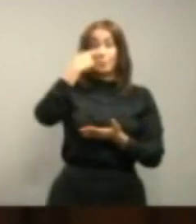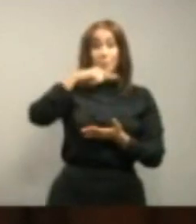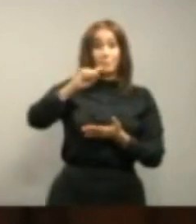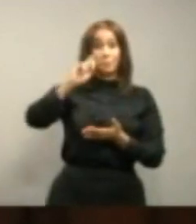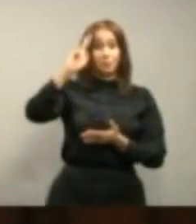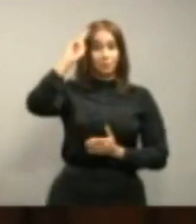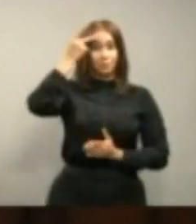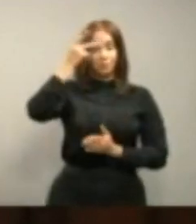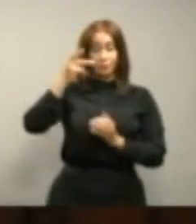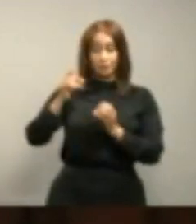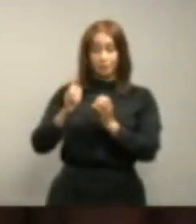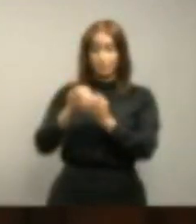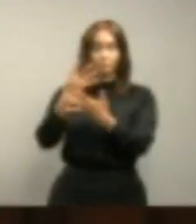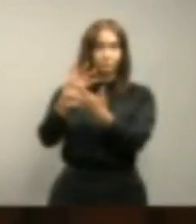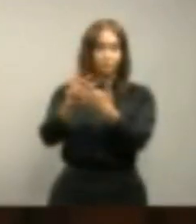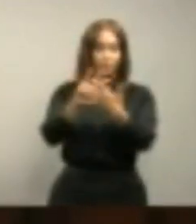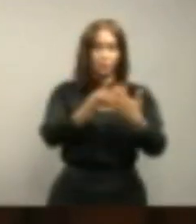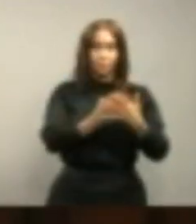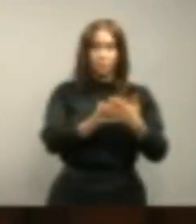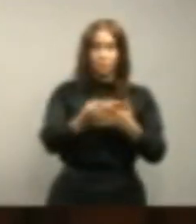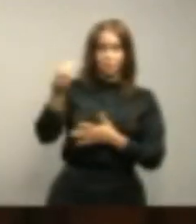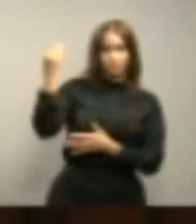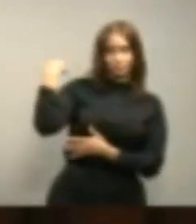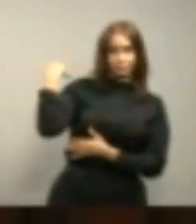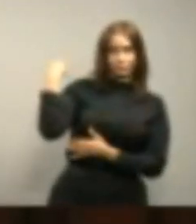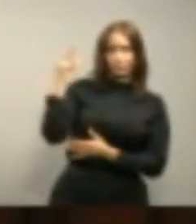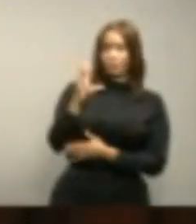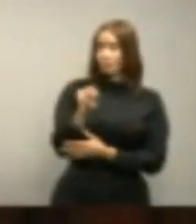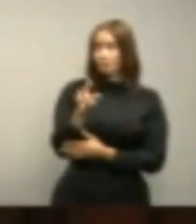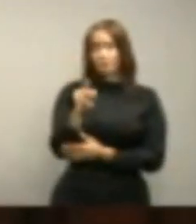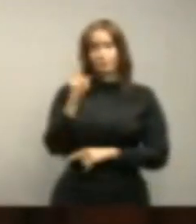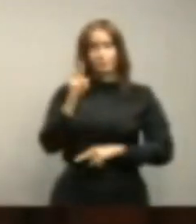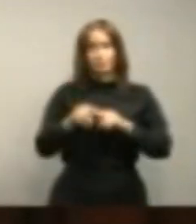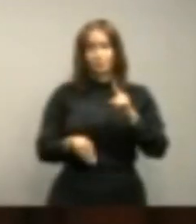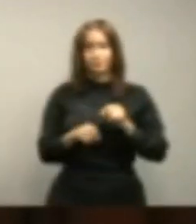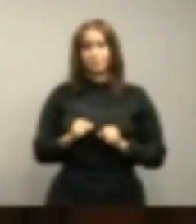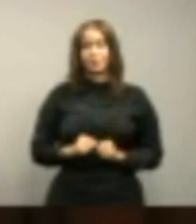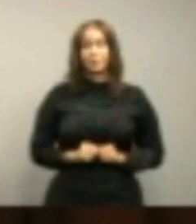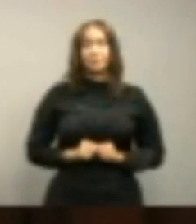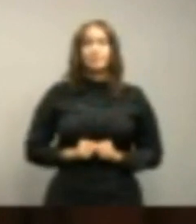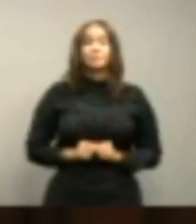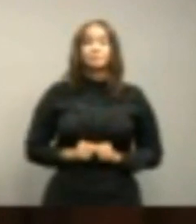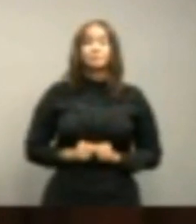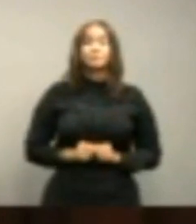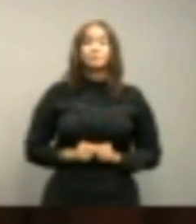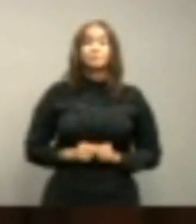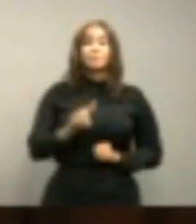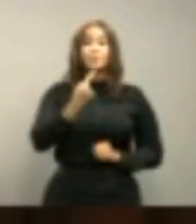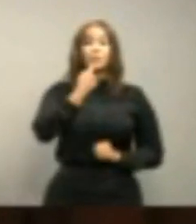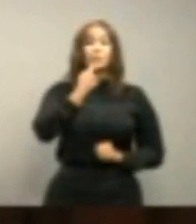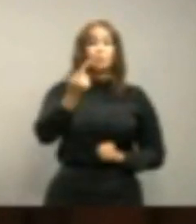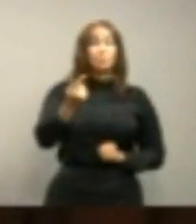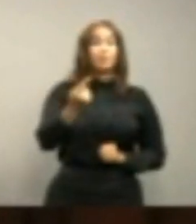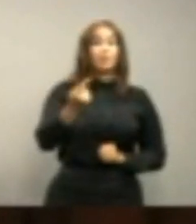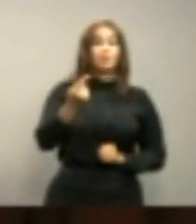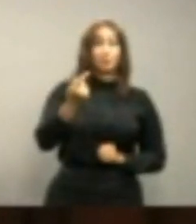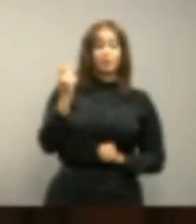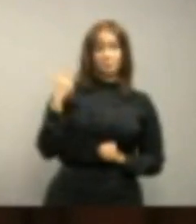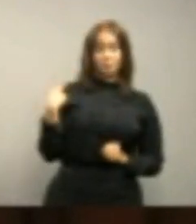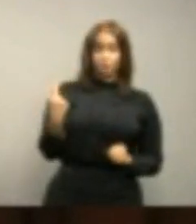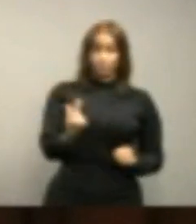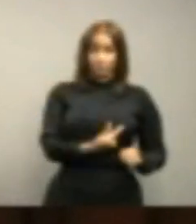no puede ser un elemento ignorado al margen de un sistema de seguridad integral. Como dije en mi discurso de juramentación,